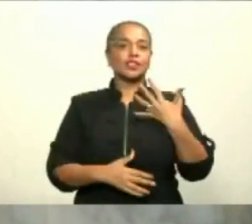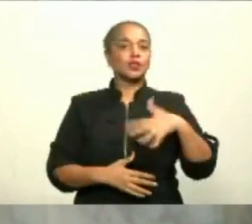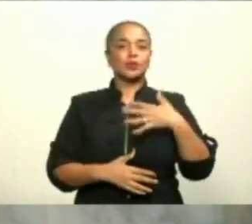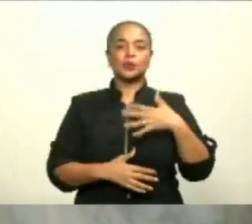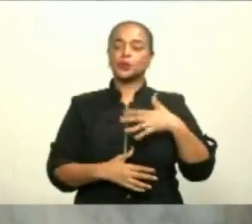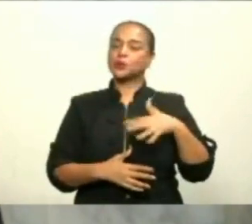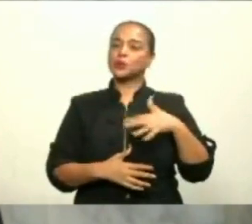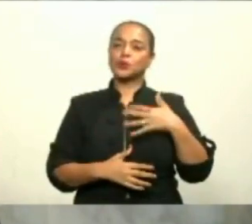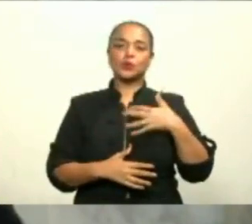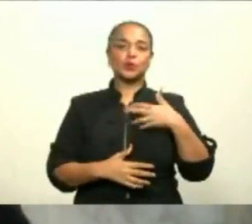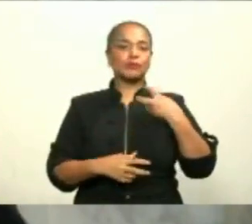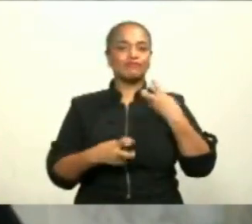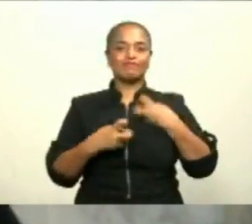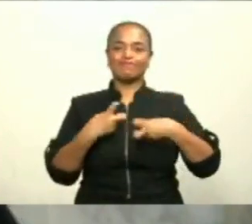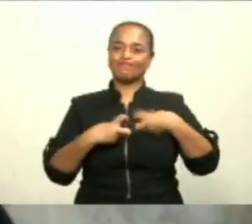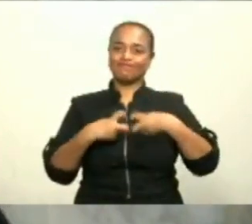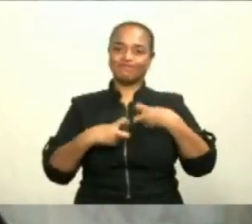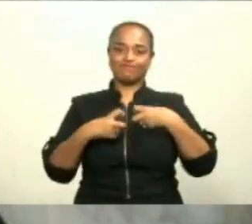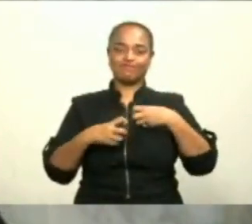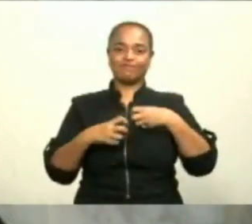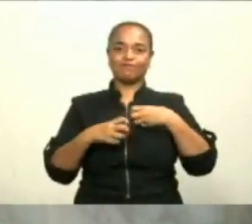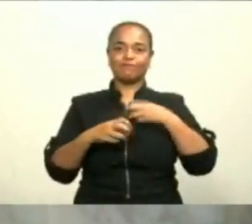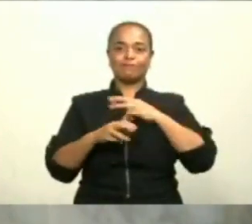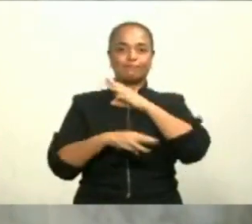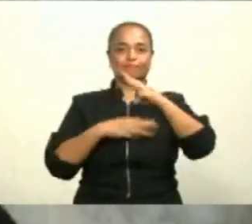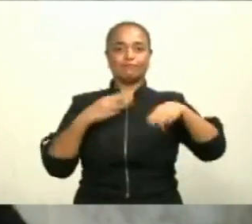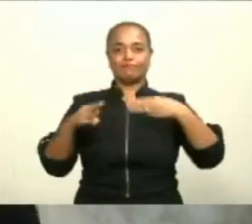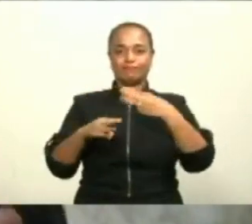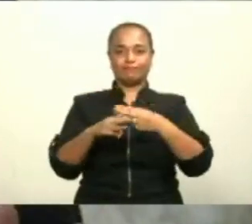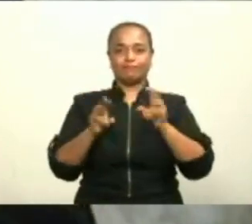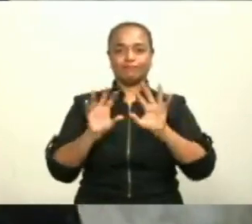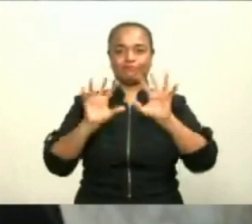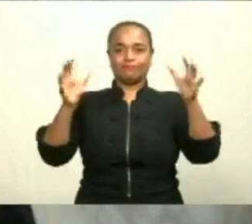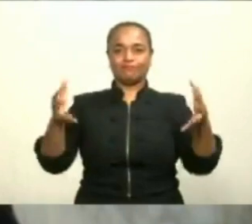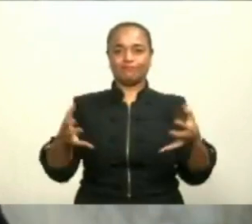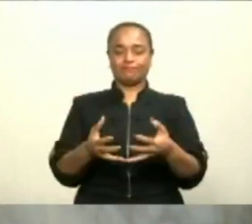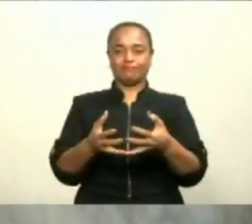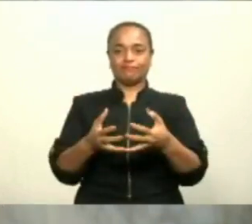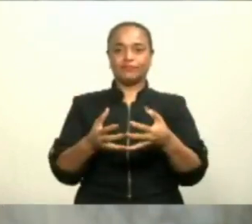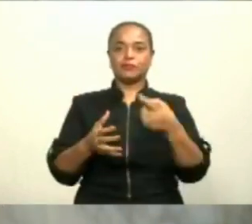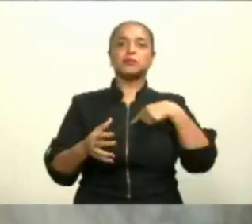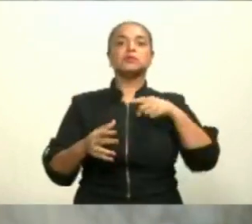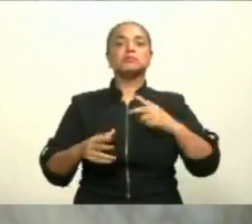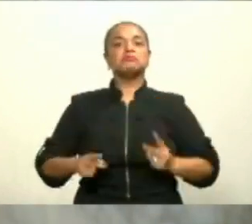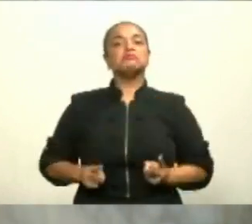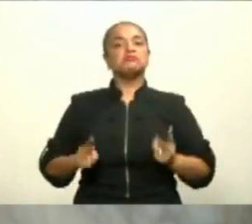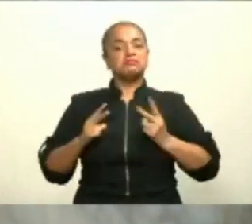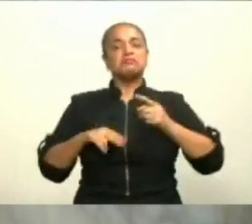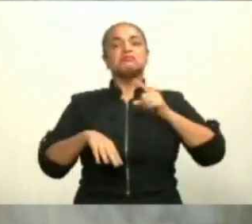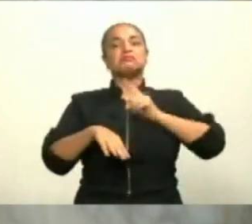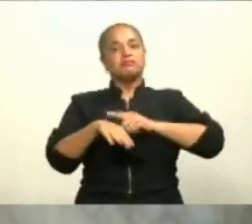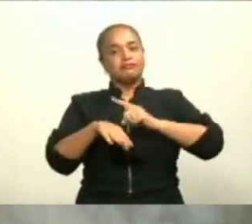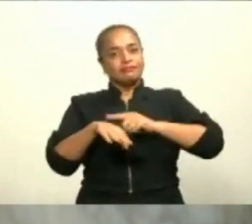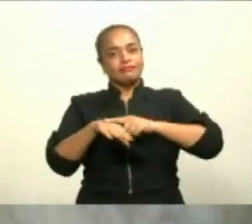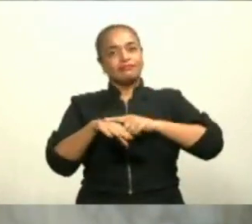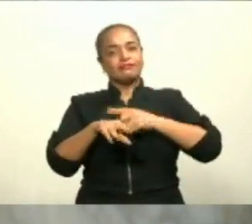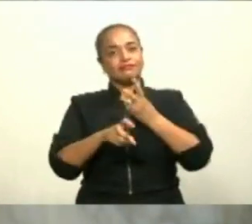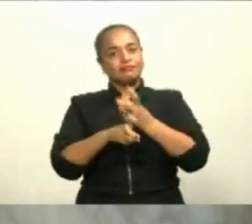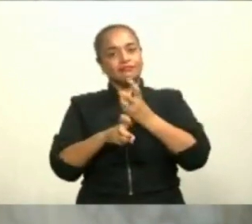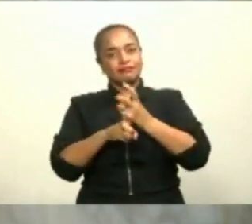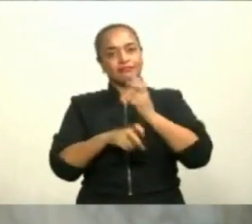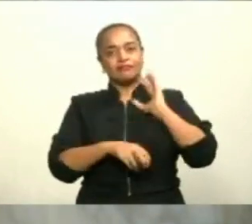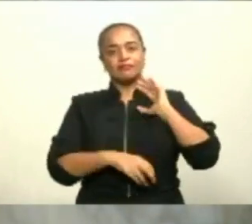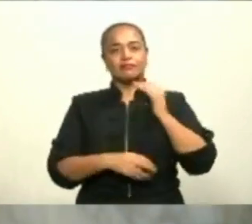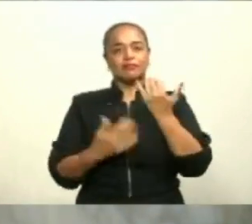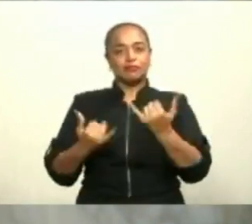mundo. Vivimos tiempos retadores y en medio de tanta complejidad, hoy celebramos que sigamos trabajando